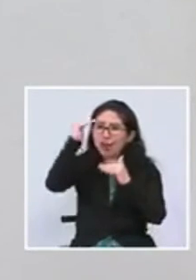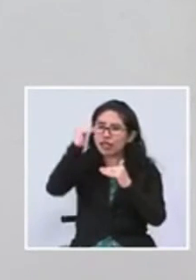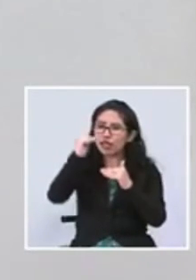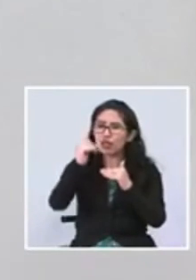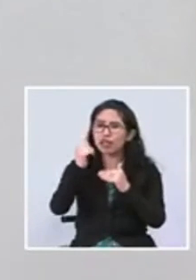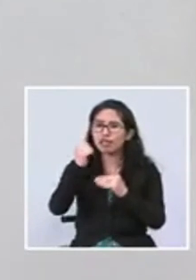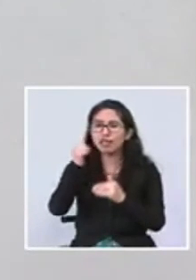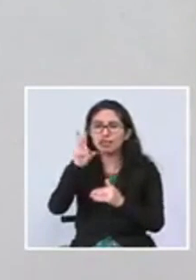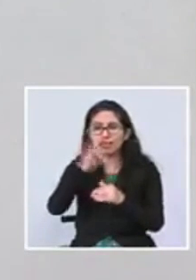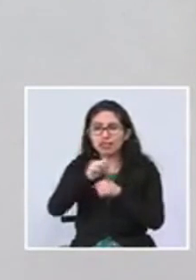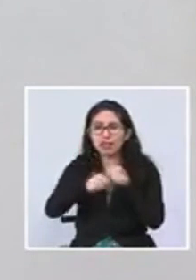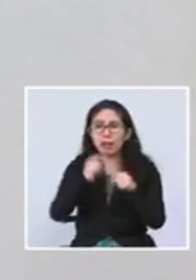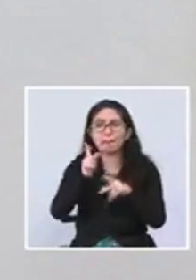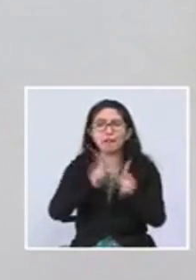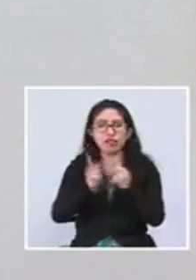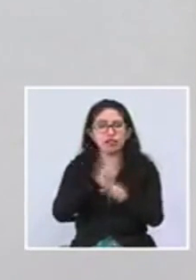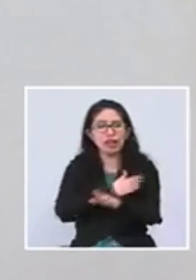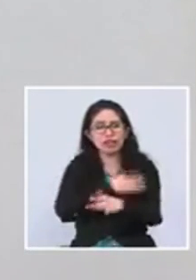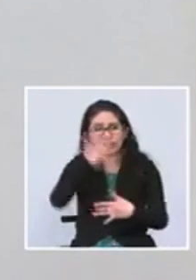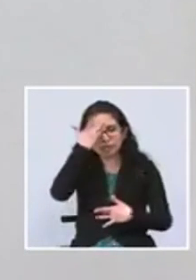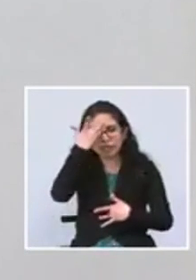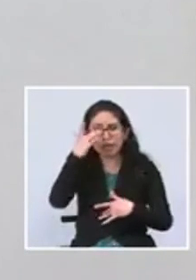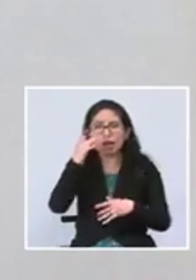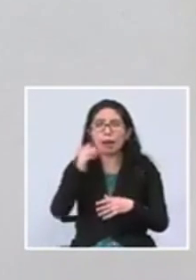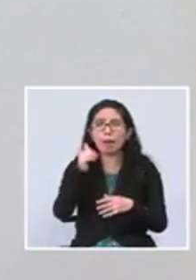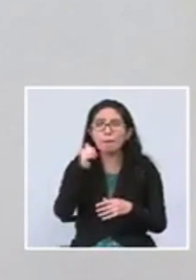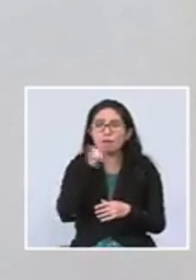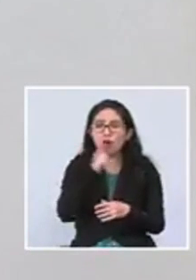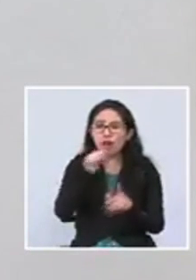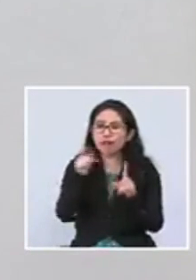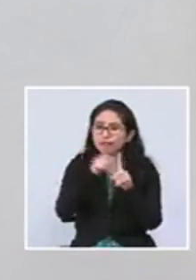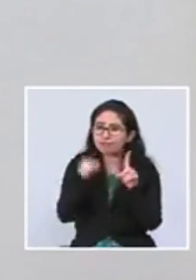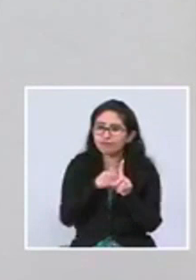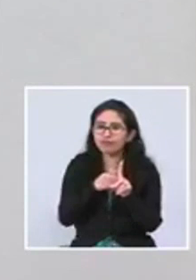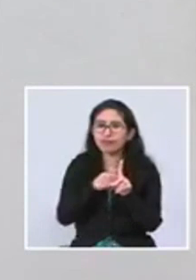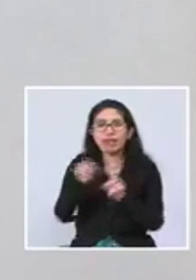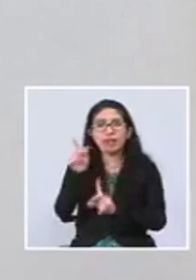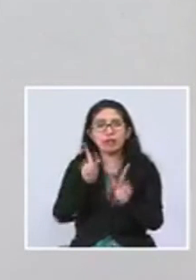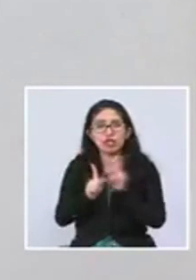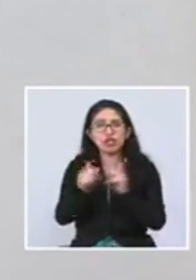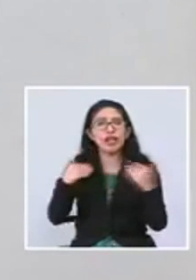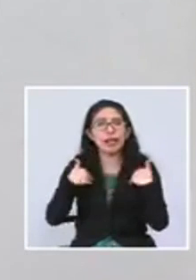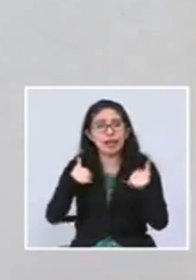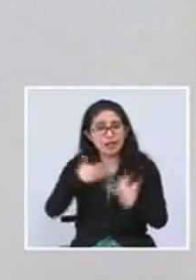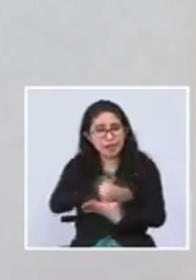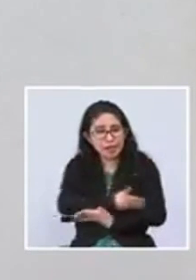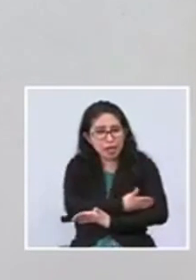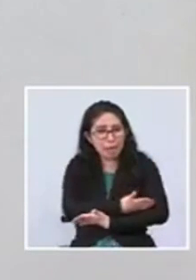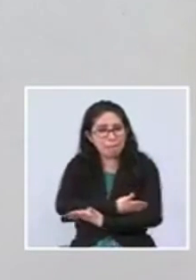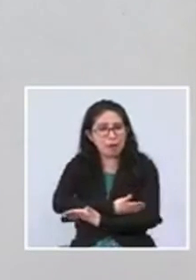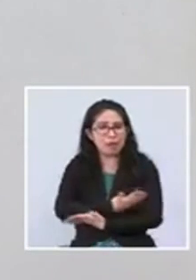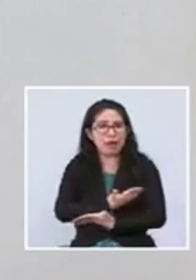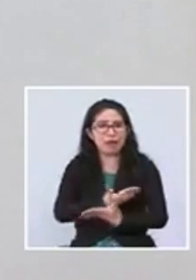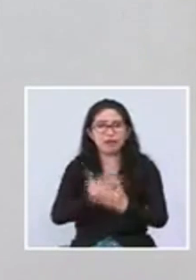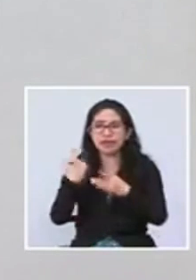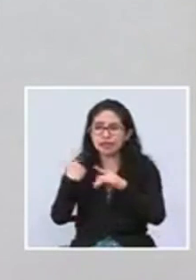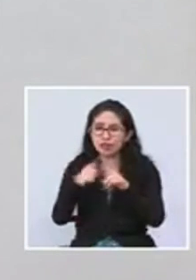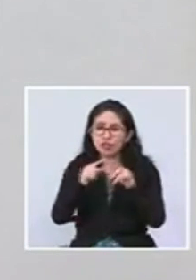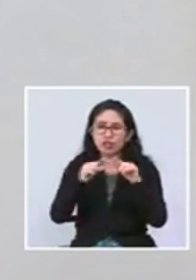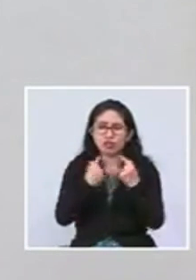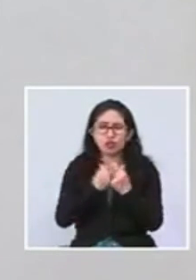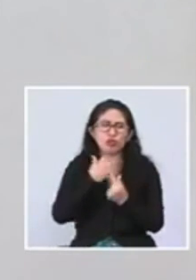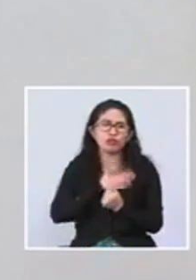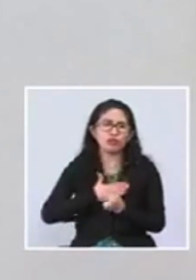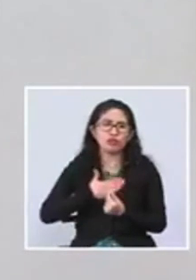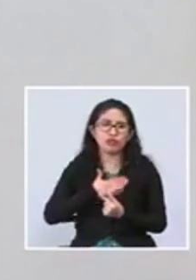personas con enfermedades de base, personas embarazadas, personas que tienen niños y otros, por favor,